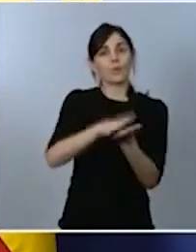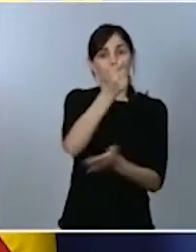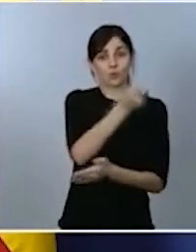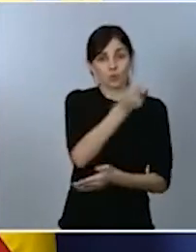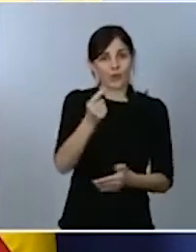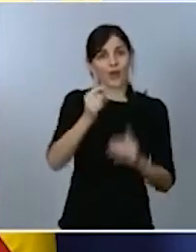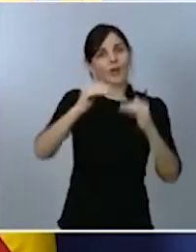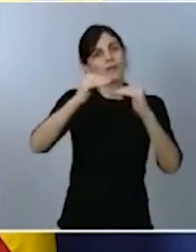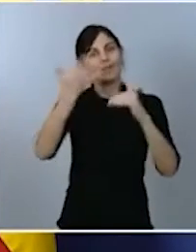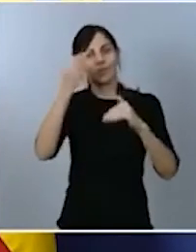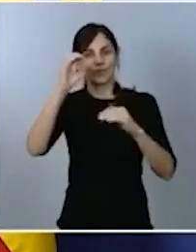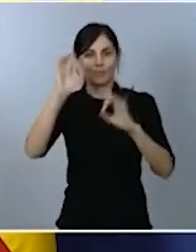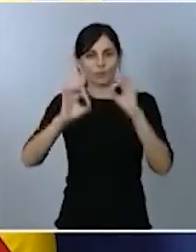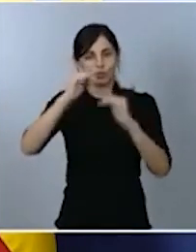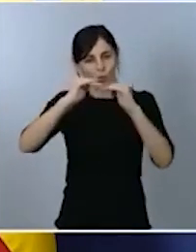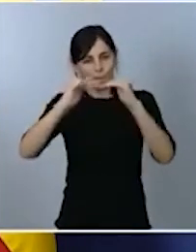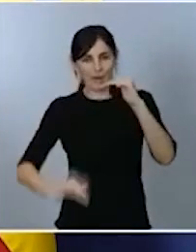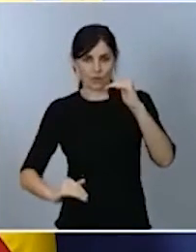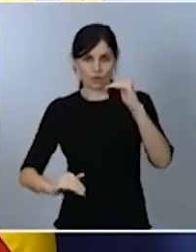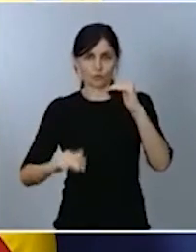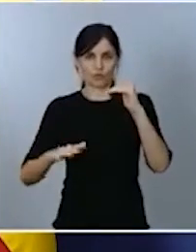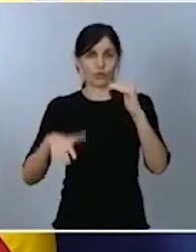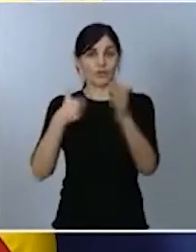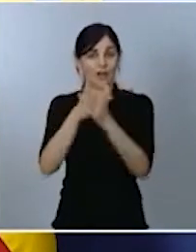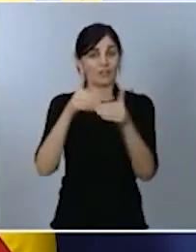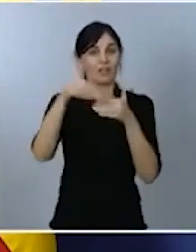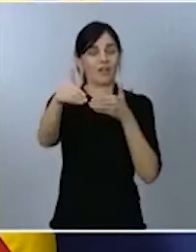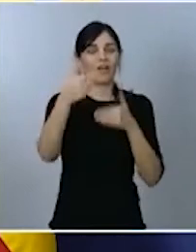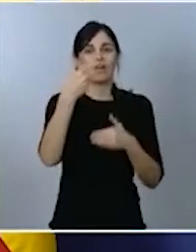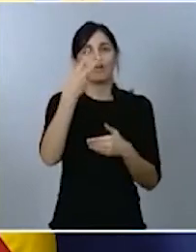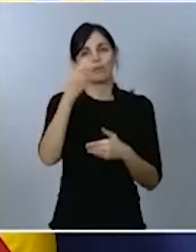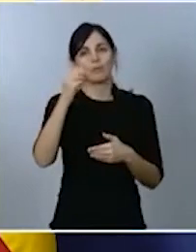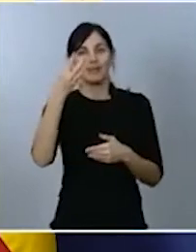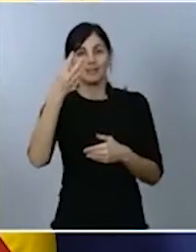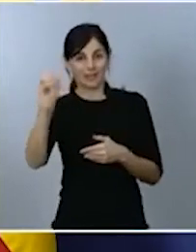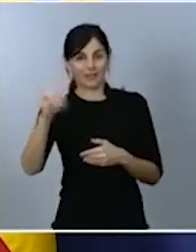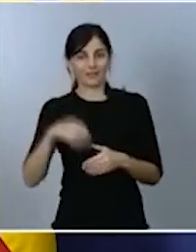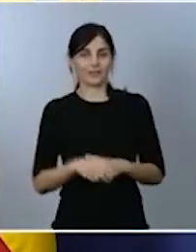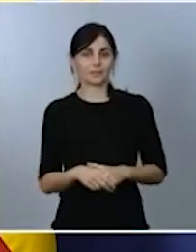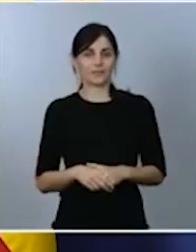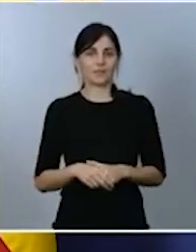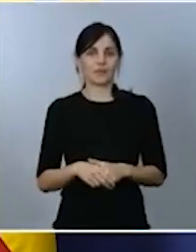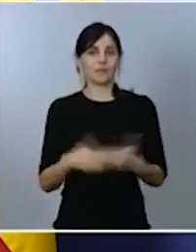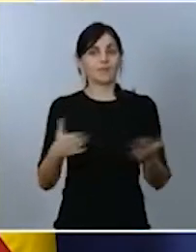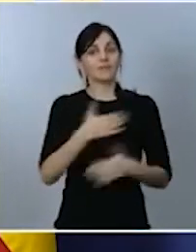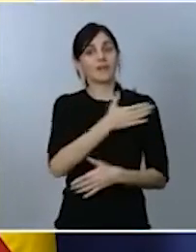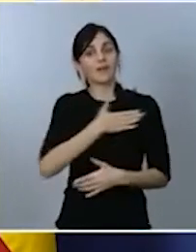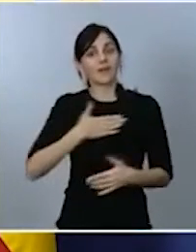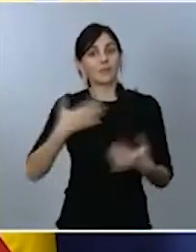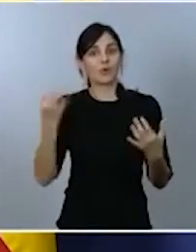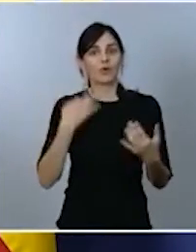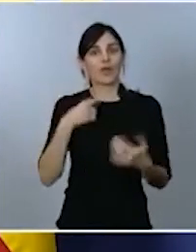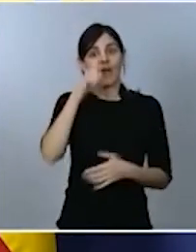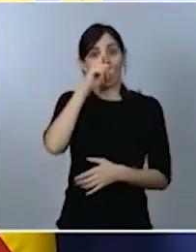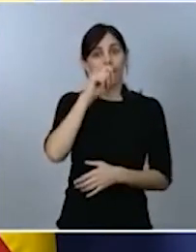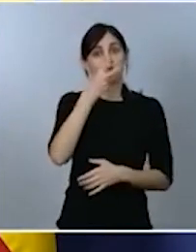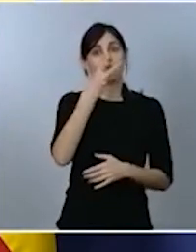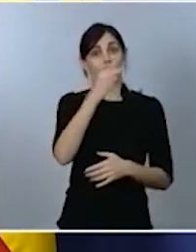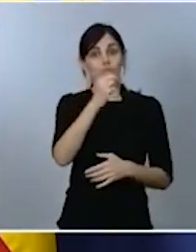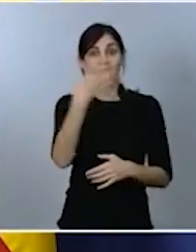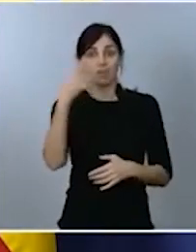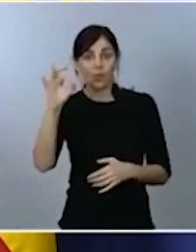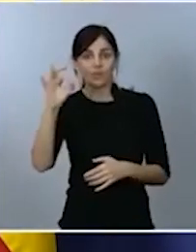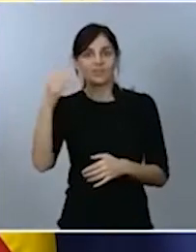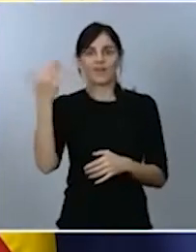2030 y avanzar hacia una cifra próxima a cero en el año 2050. Miren,